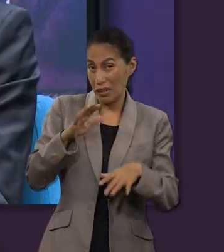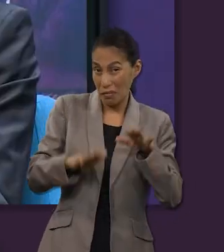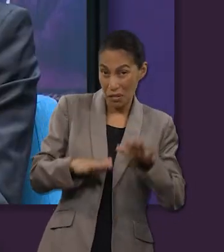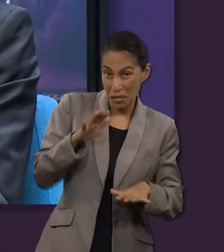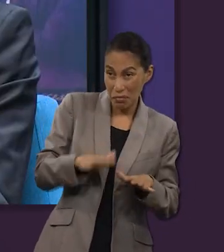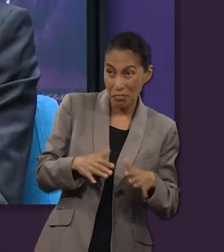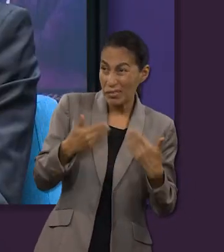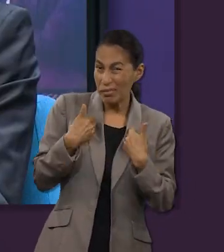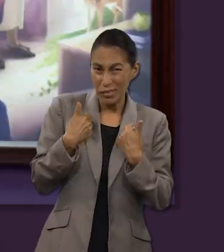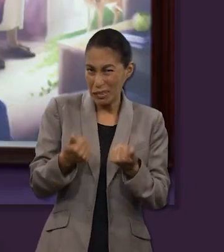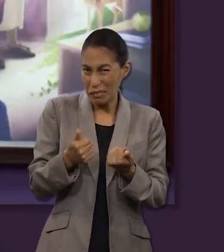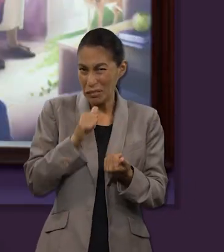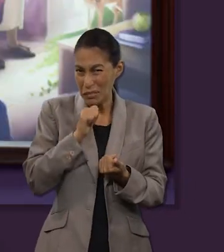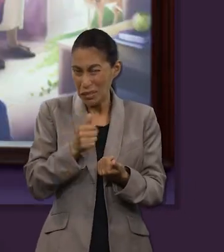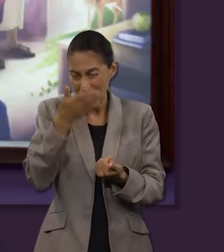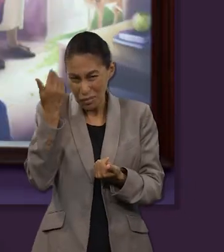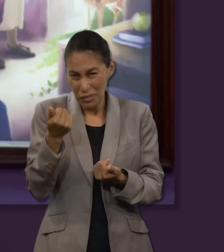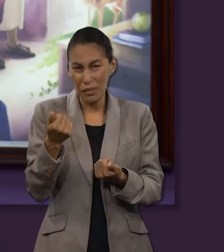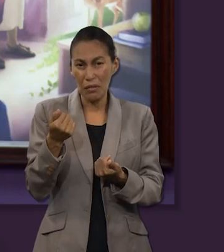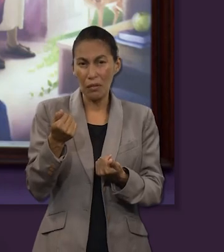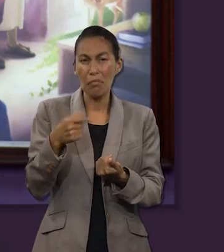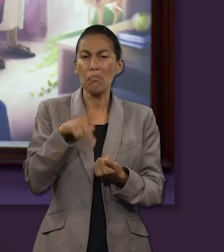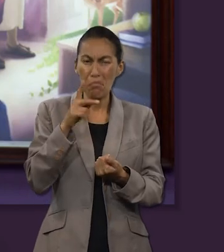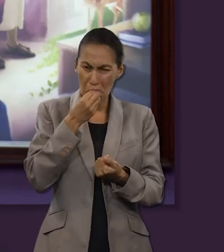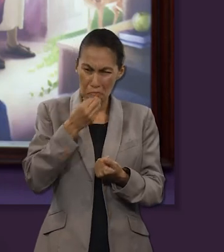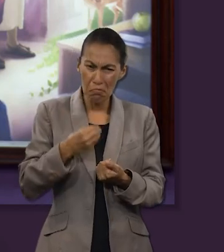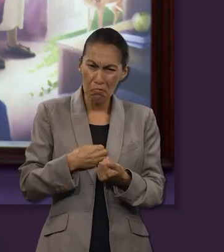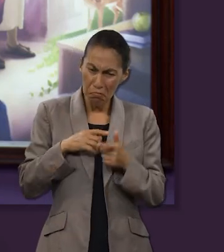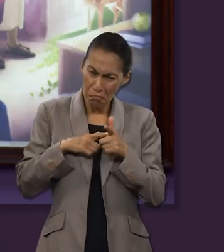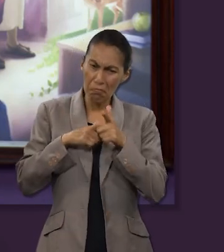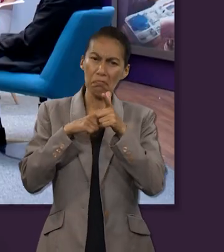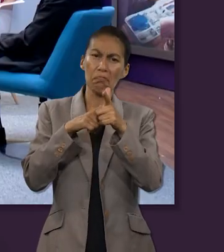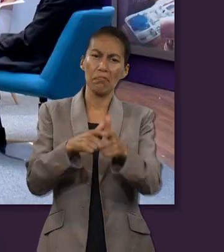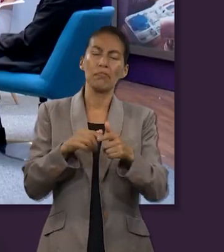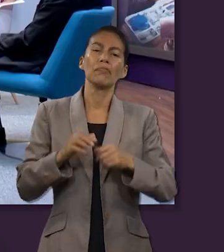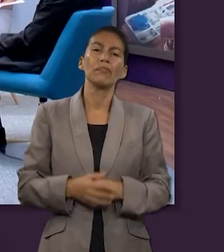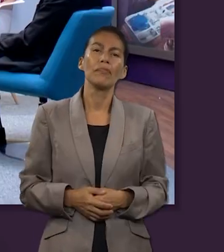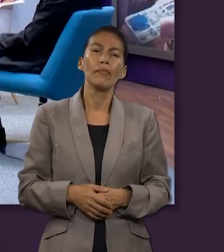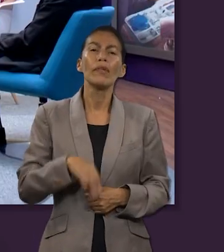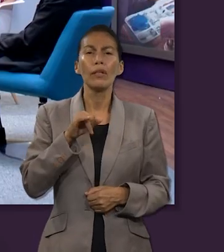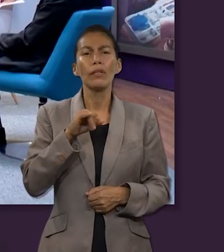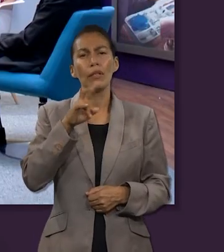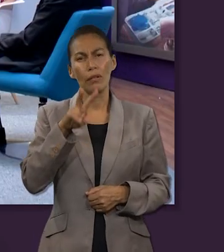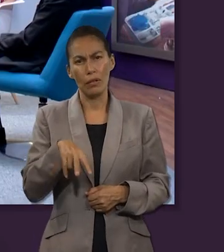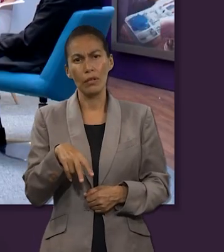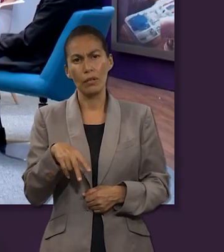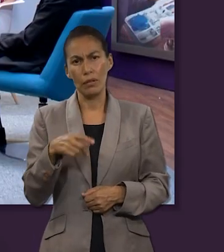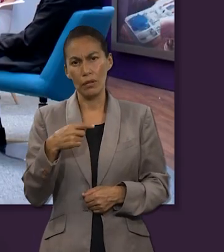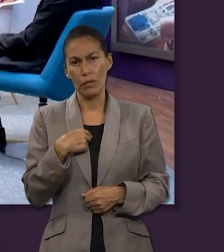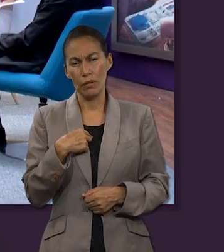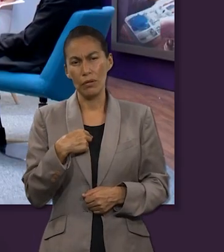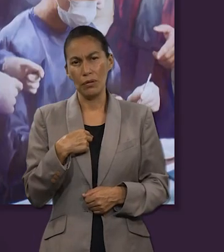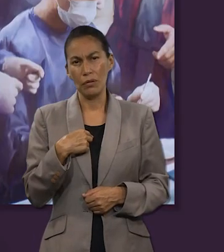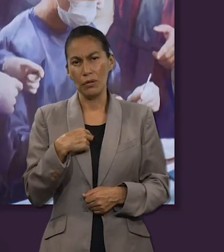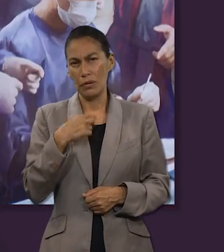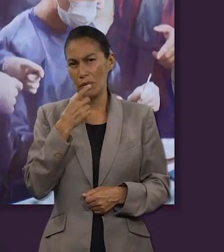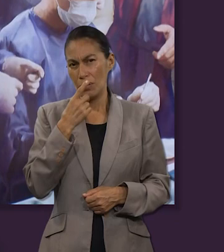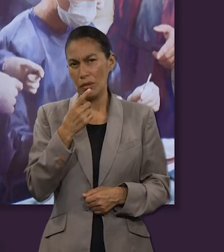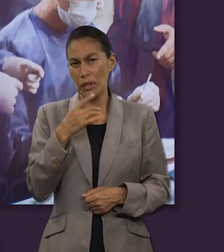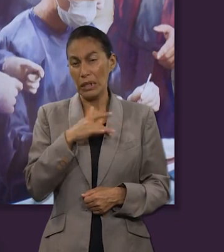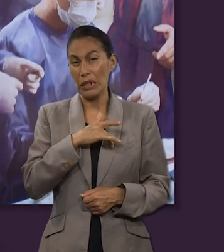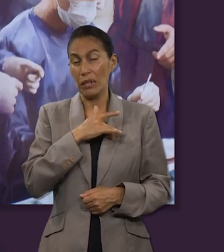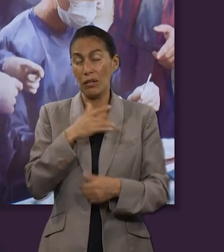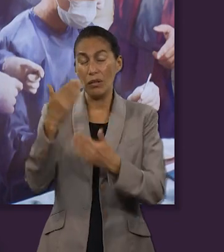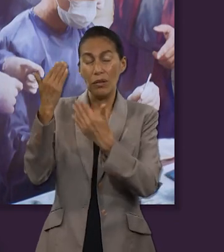entienda por qué estoy pasando por determinada situación yo también tengo que agregar esa parte del